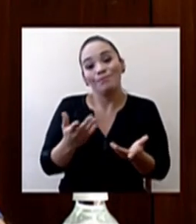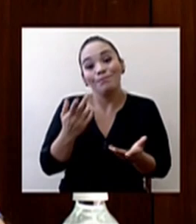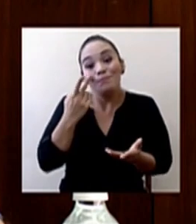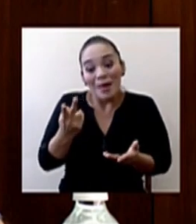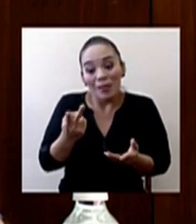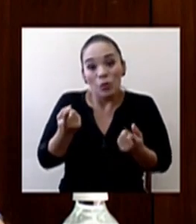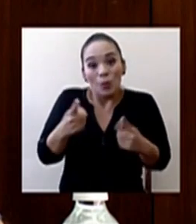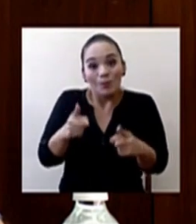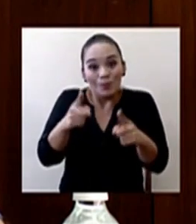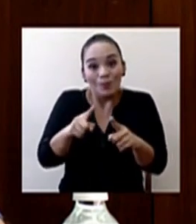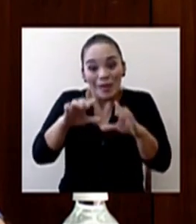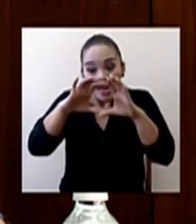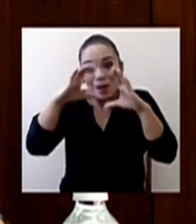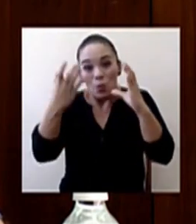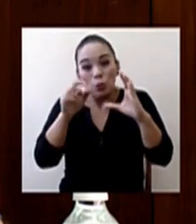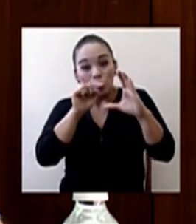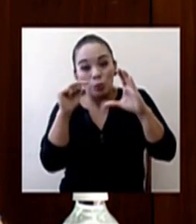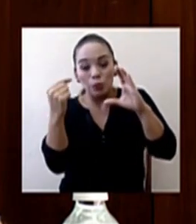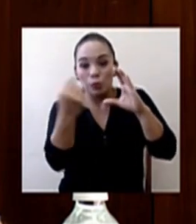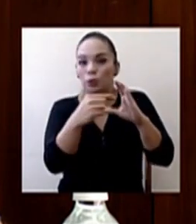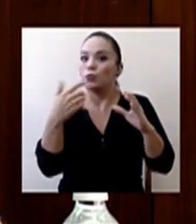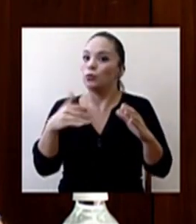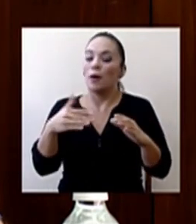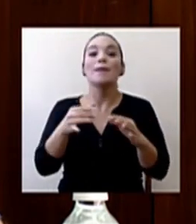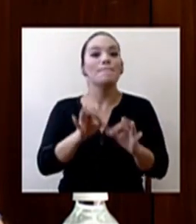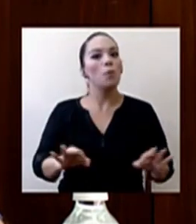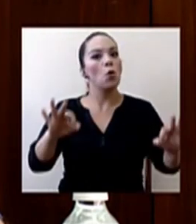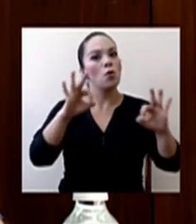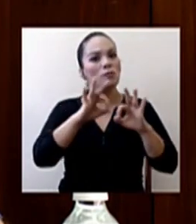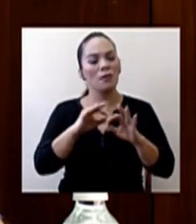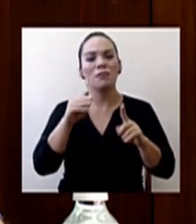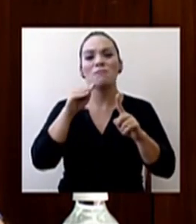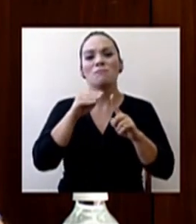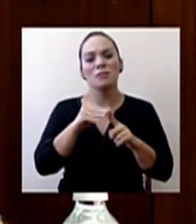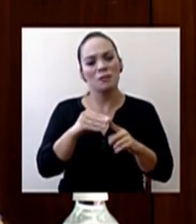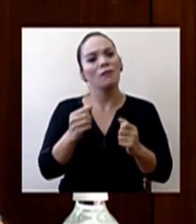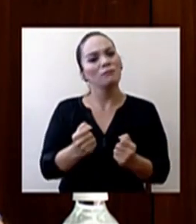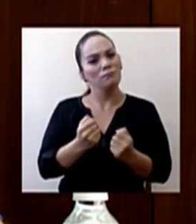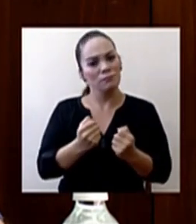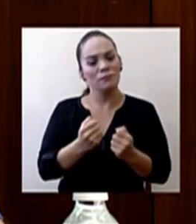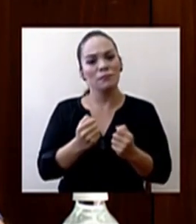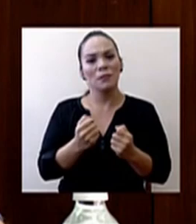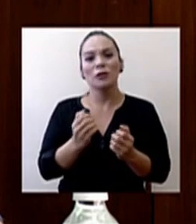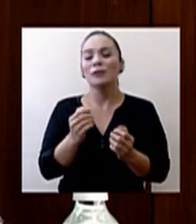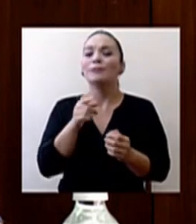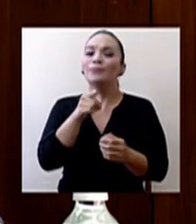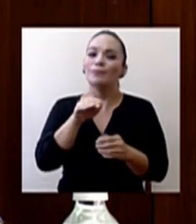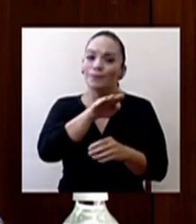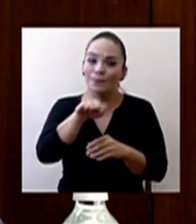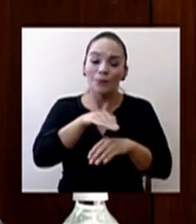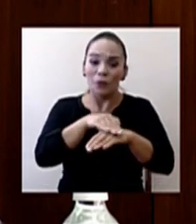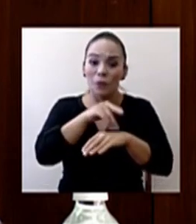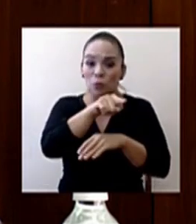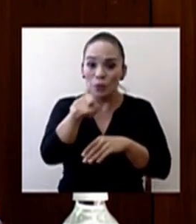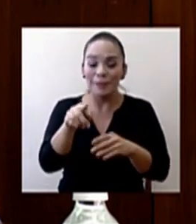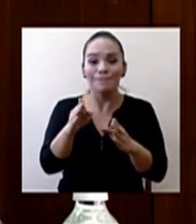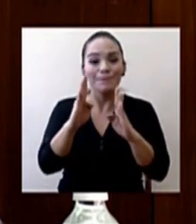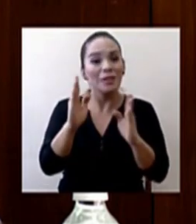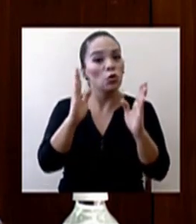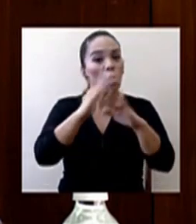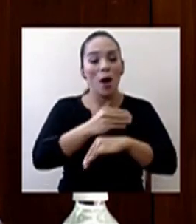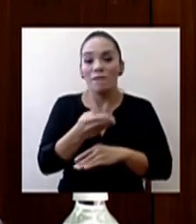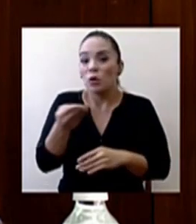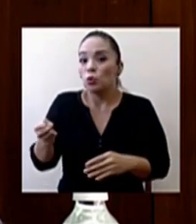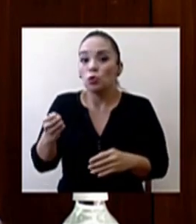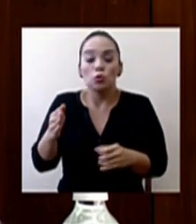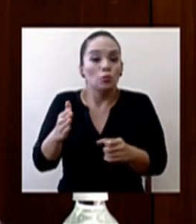mundo, por eso queremos reforzar ese mensaje. No hay recursos suficientes para atender todos los pacientes que lleguen si